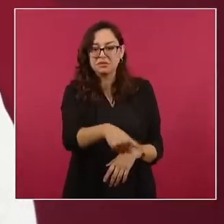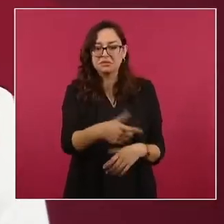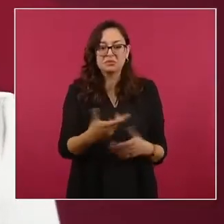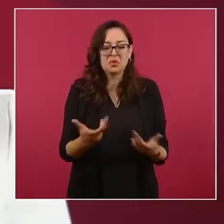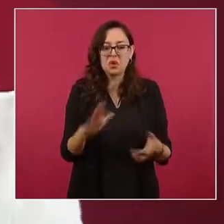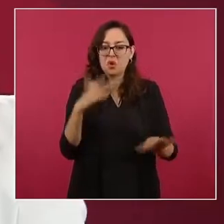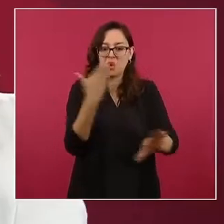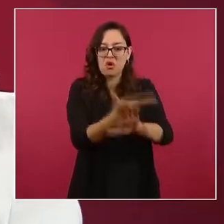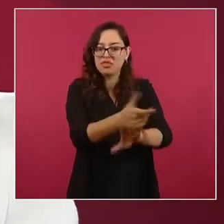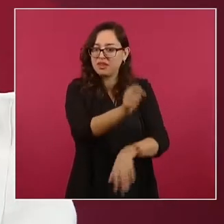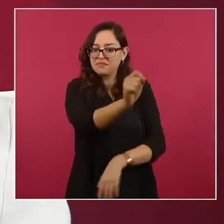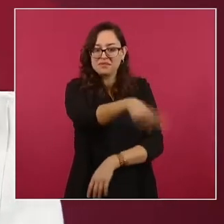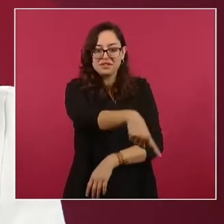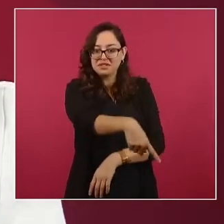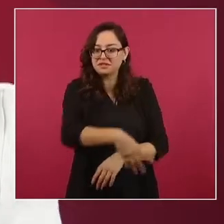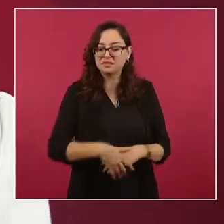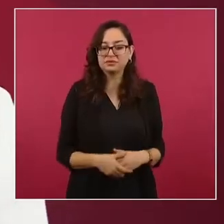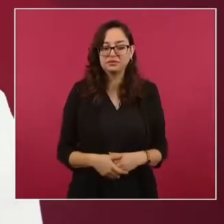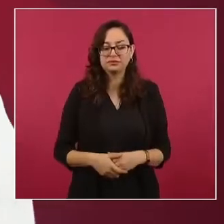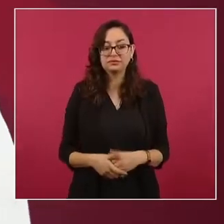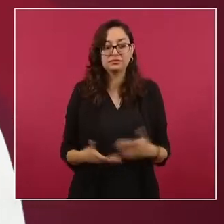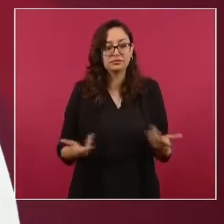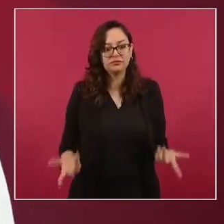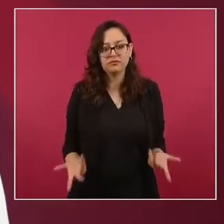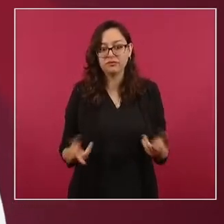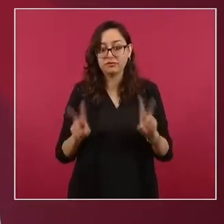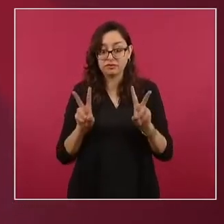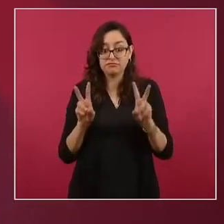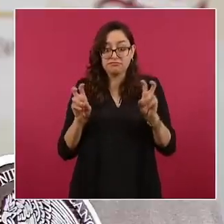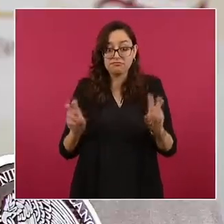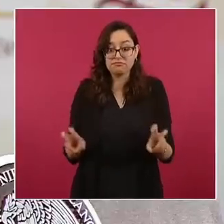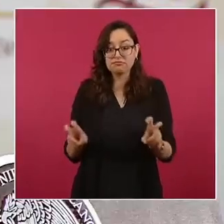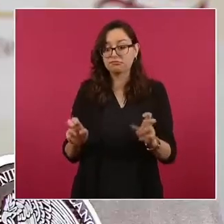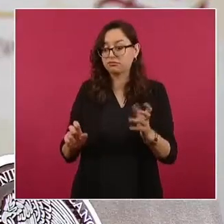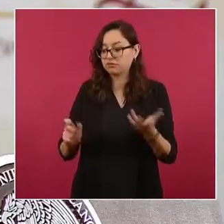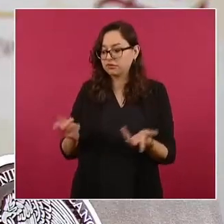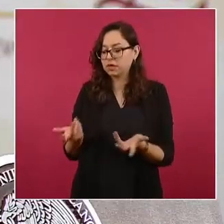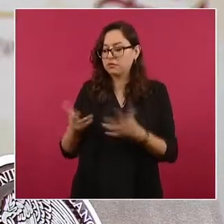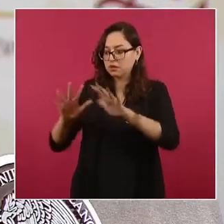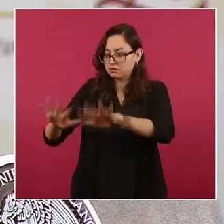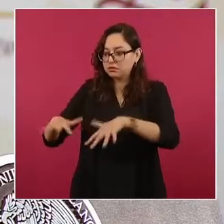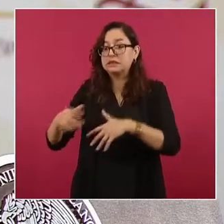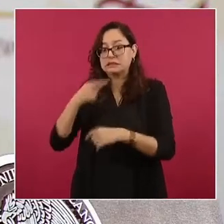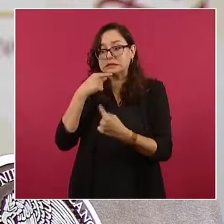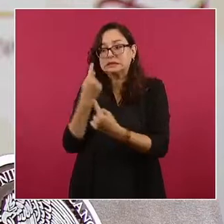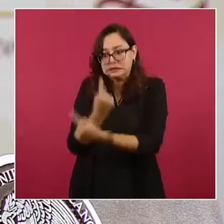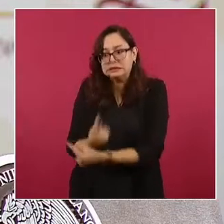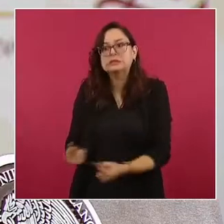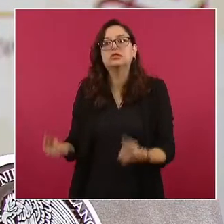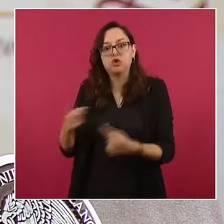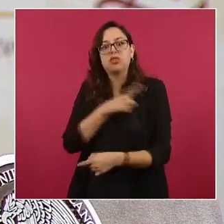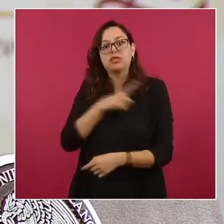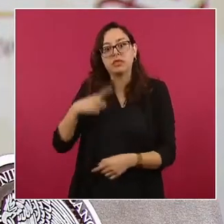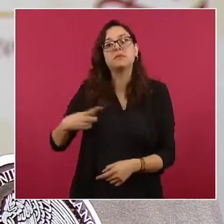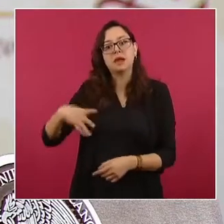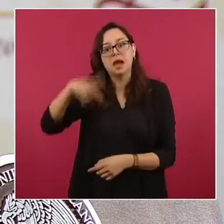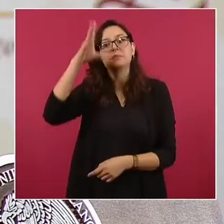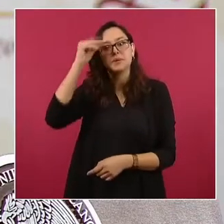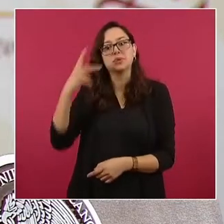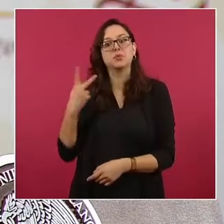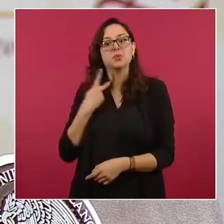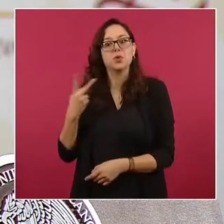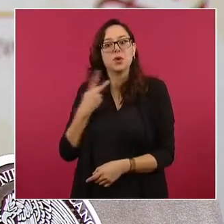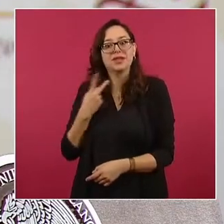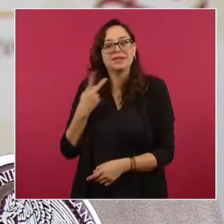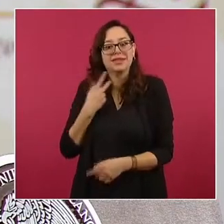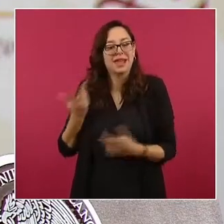nuevo. De hecho, el concepto asamblea está presente en los programas de estudio de educación básica vigentes